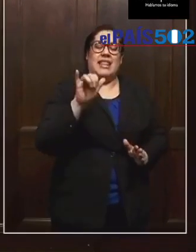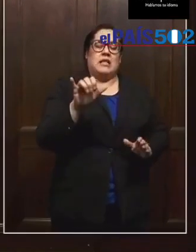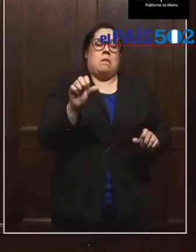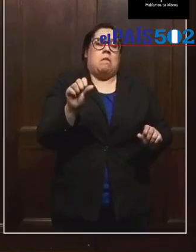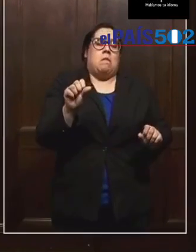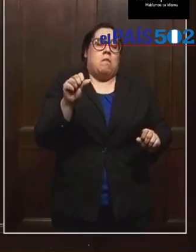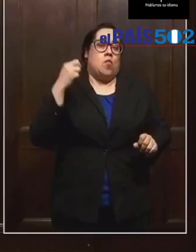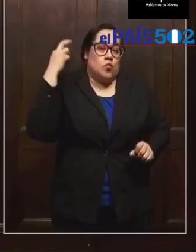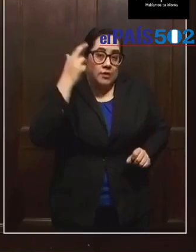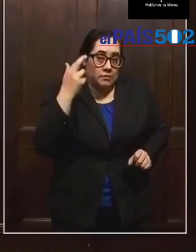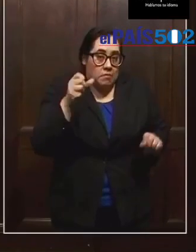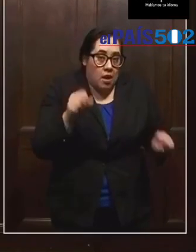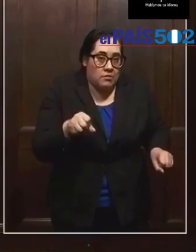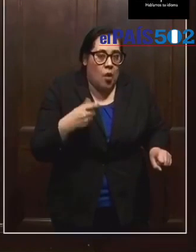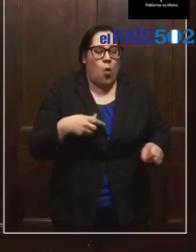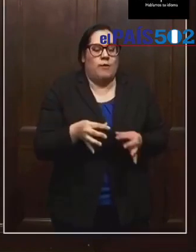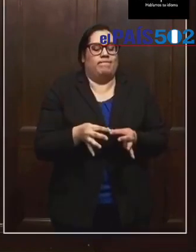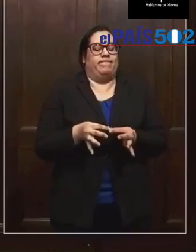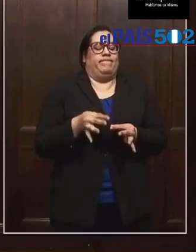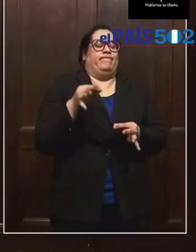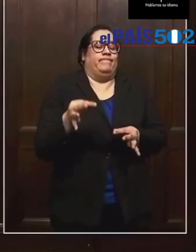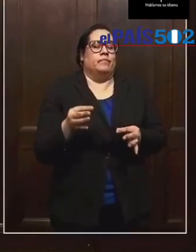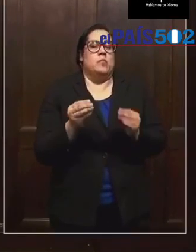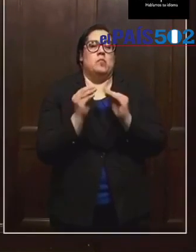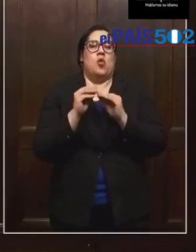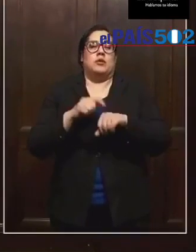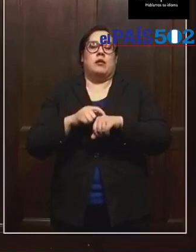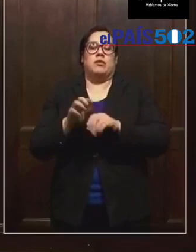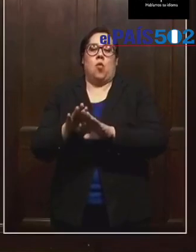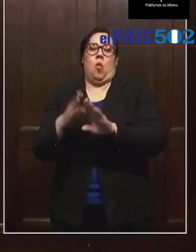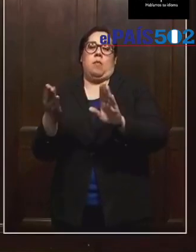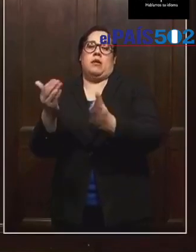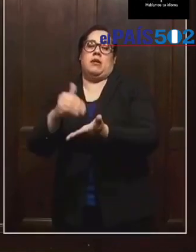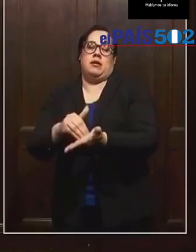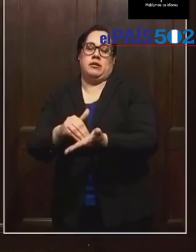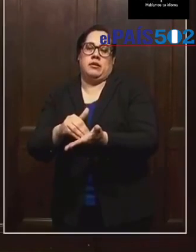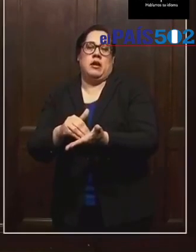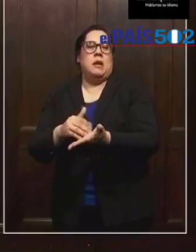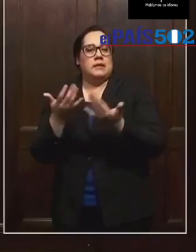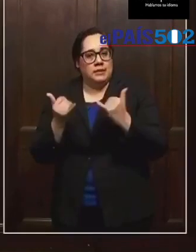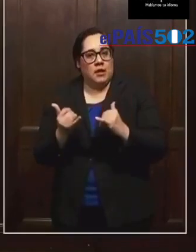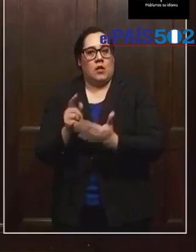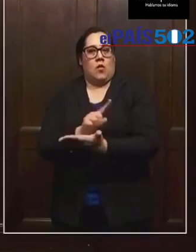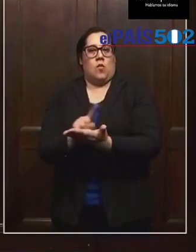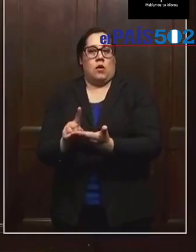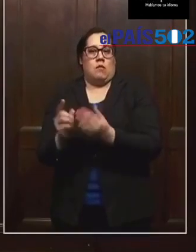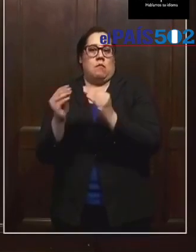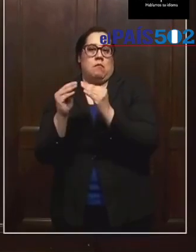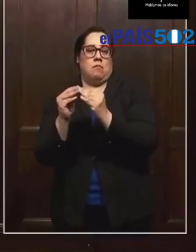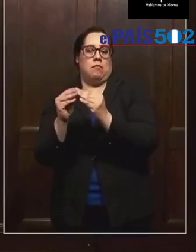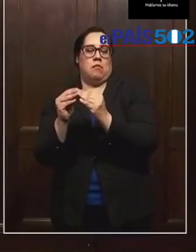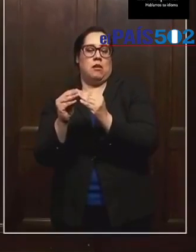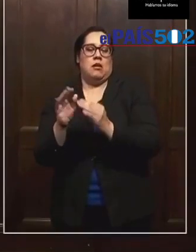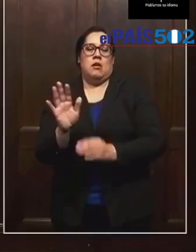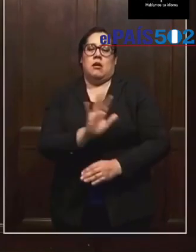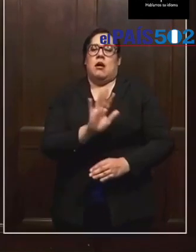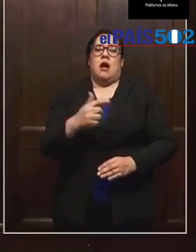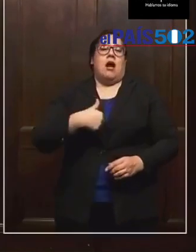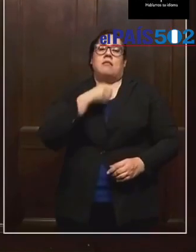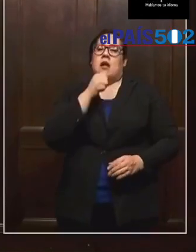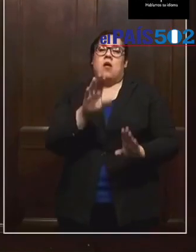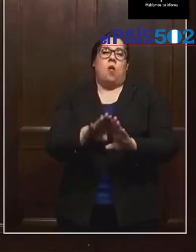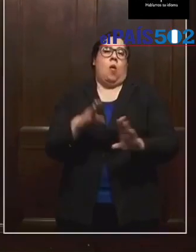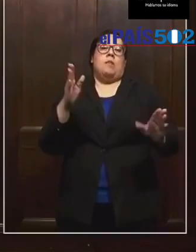que tomaremos más tiempo para abrir de nuevo una semana adicional. No abriré la